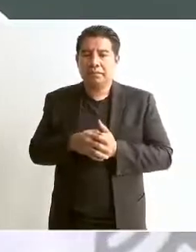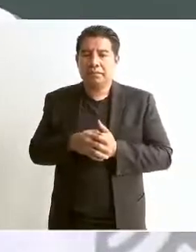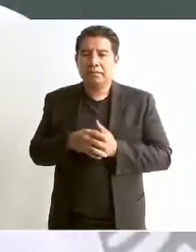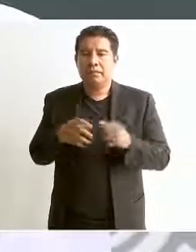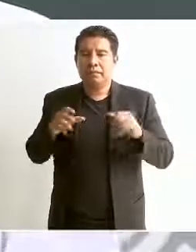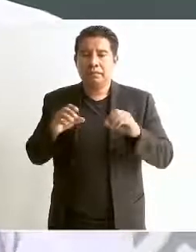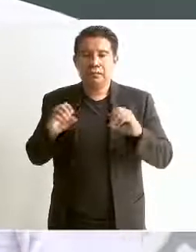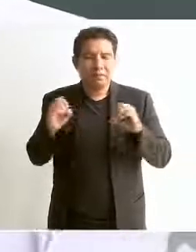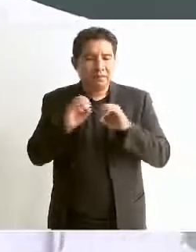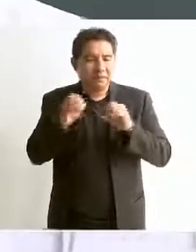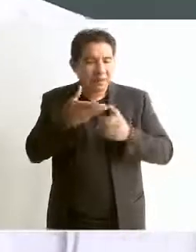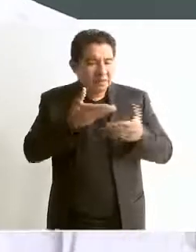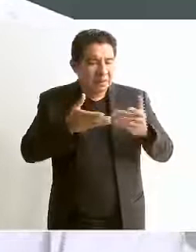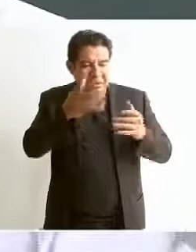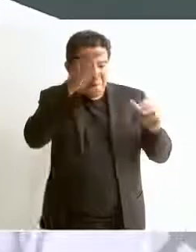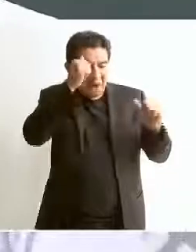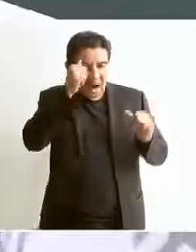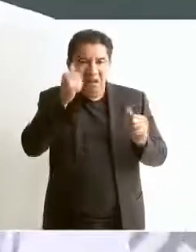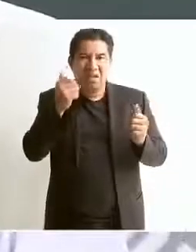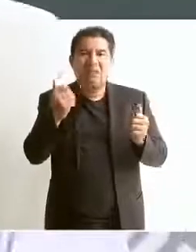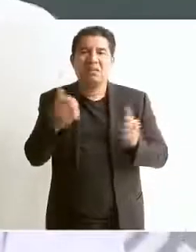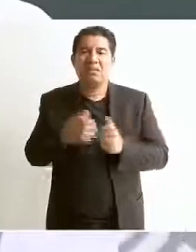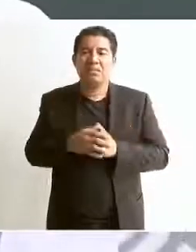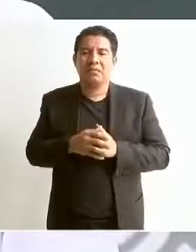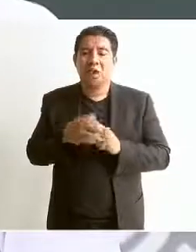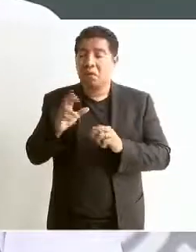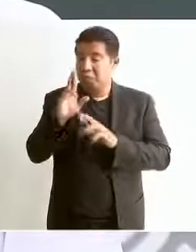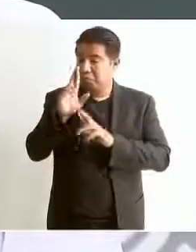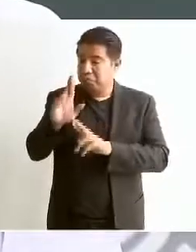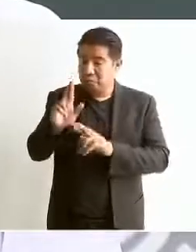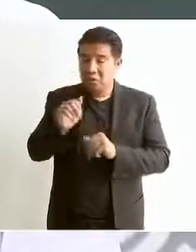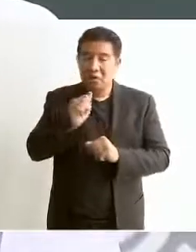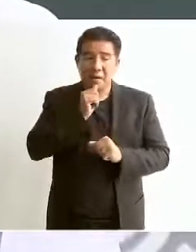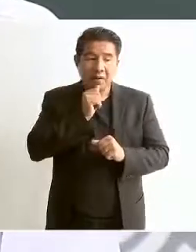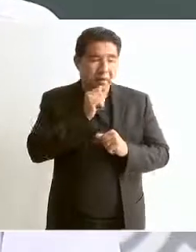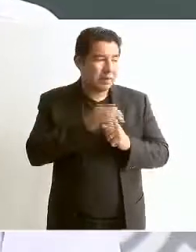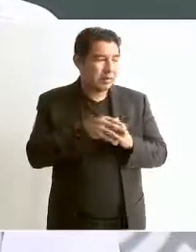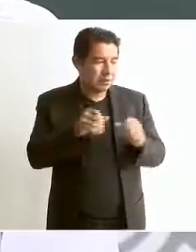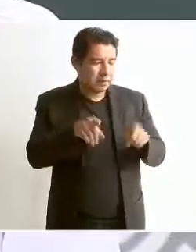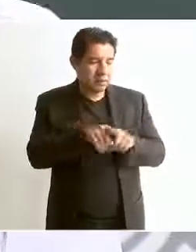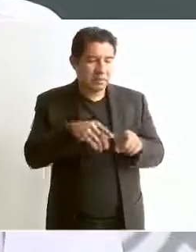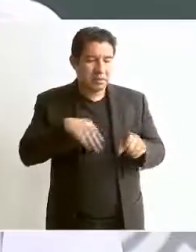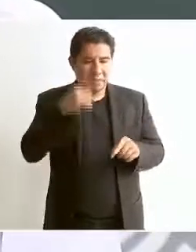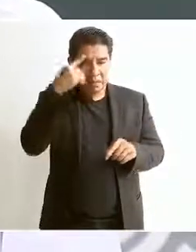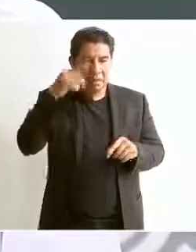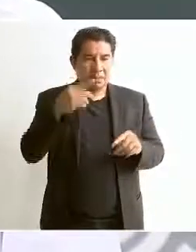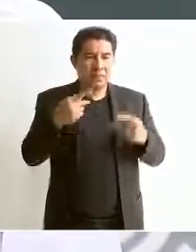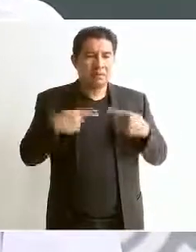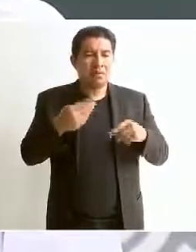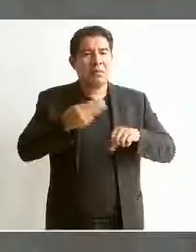hay ayuda tequio, cuando no hay respeto por los mayores,